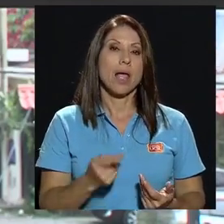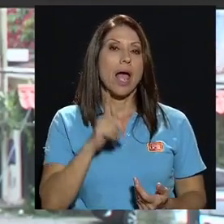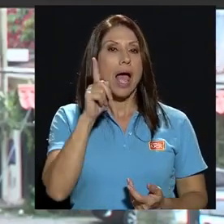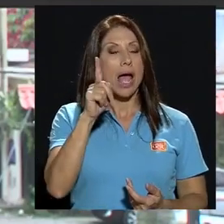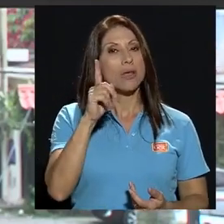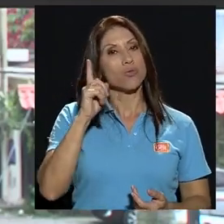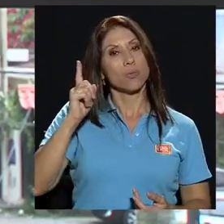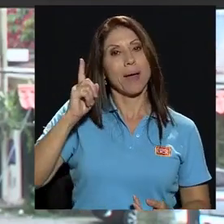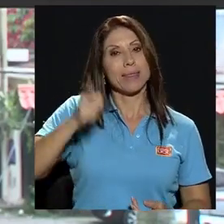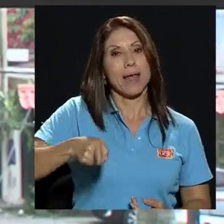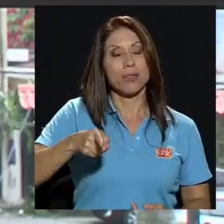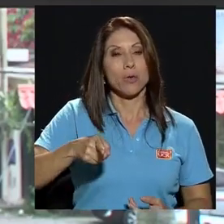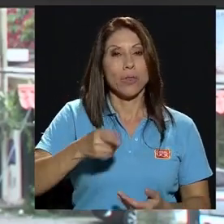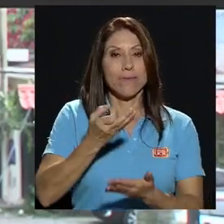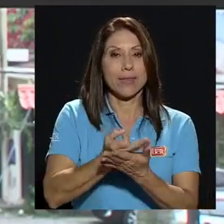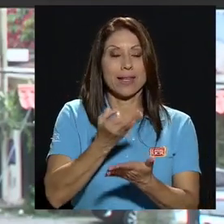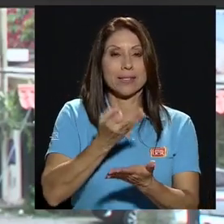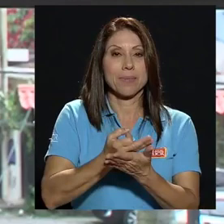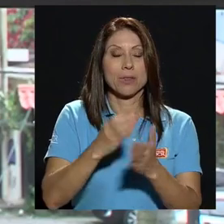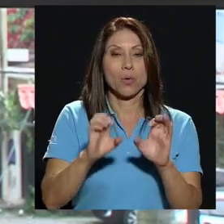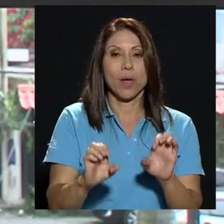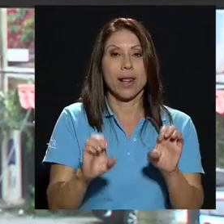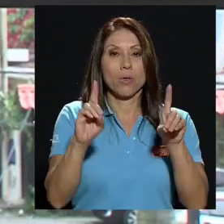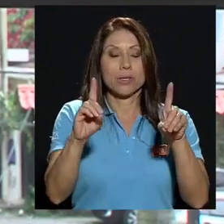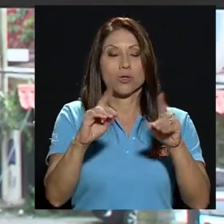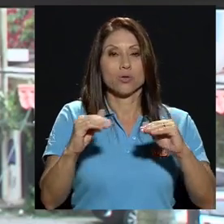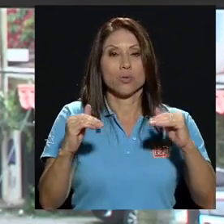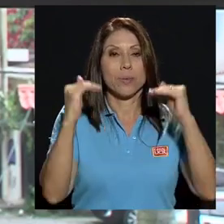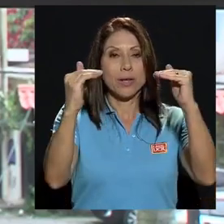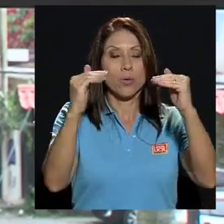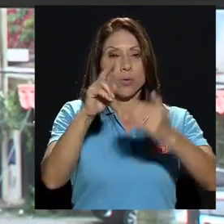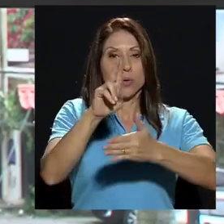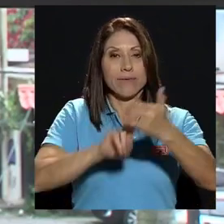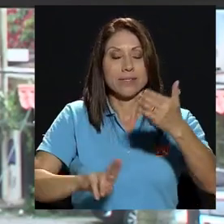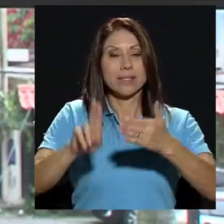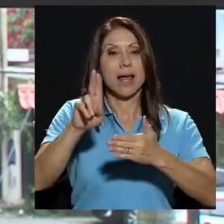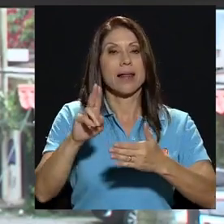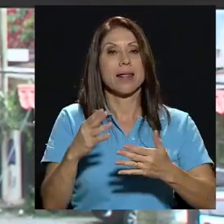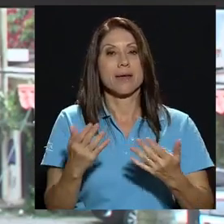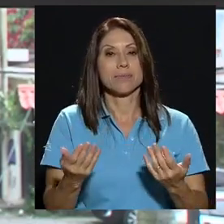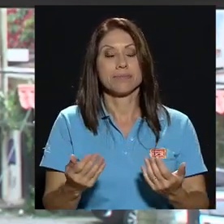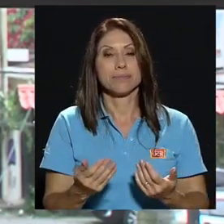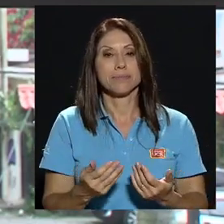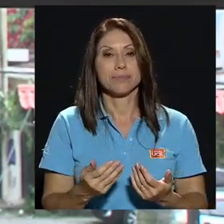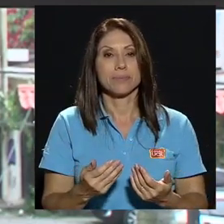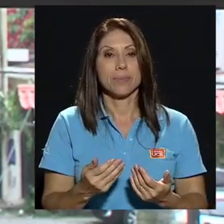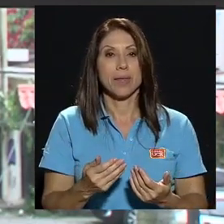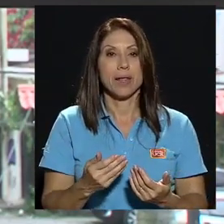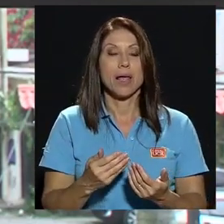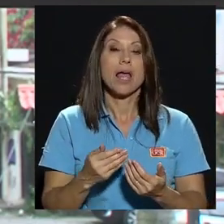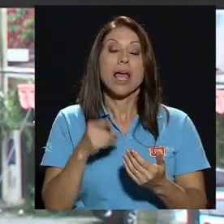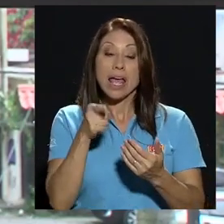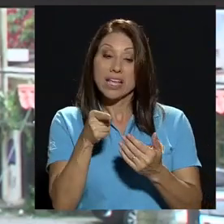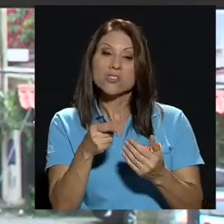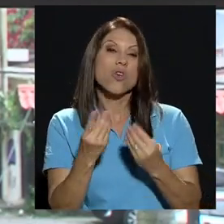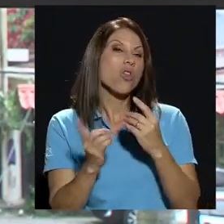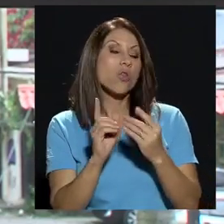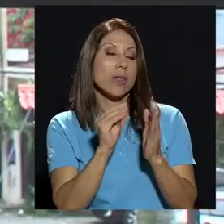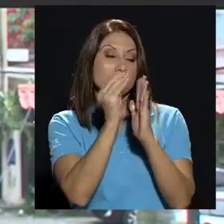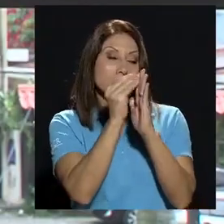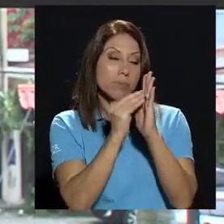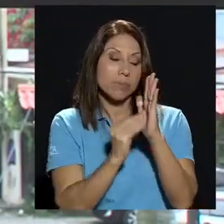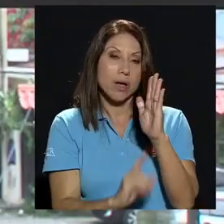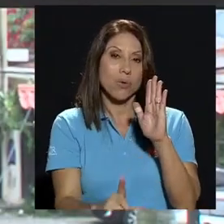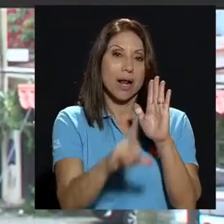criterio un mandato de financiamiento a la educación superior universitaria a través de ley y a través de una